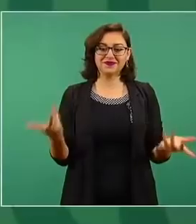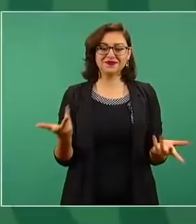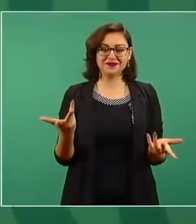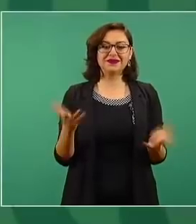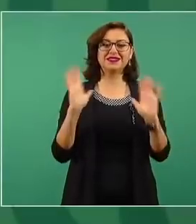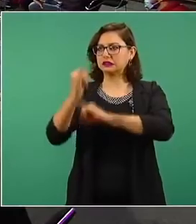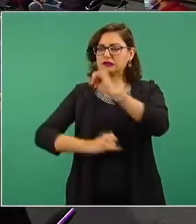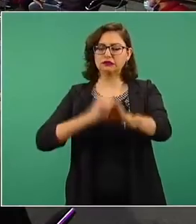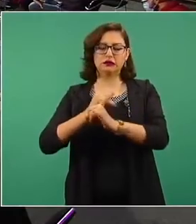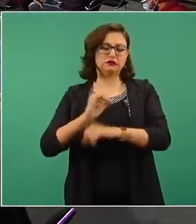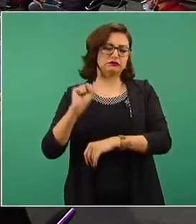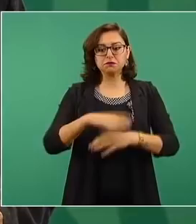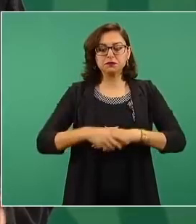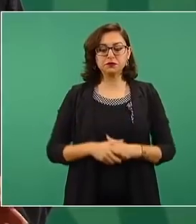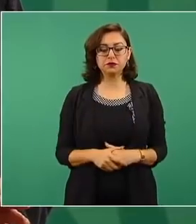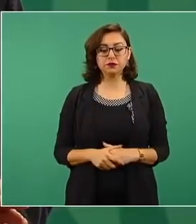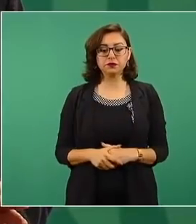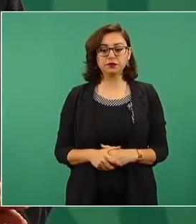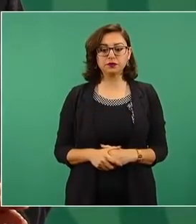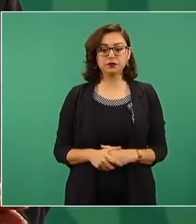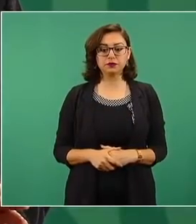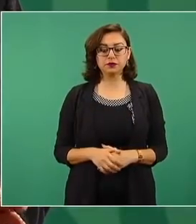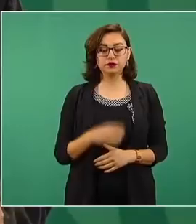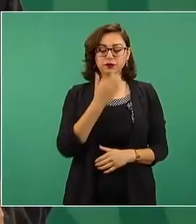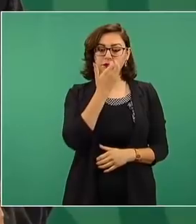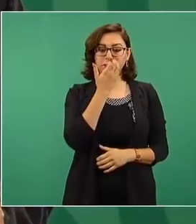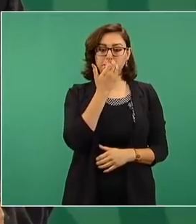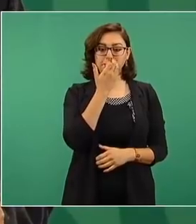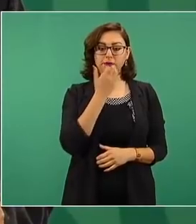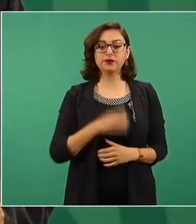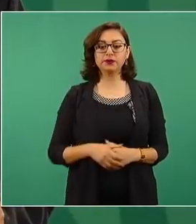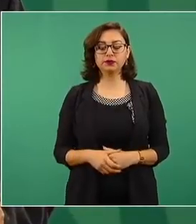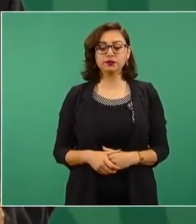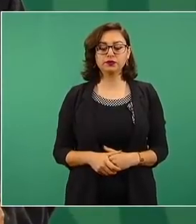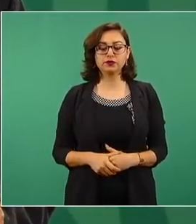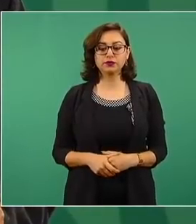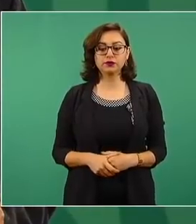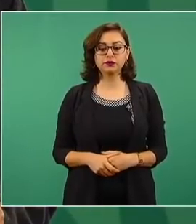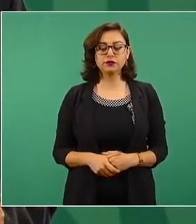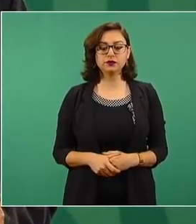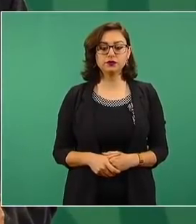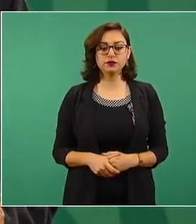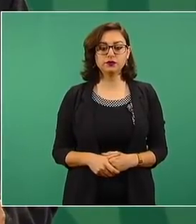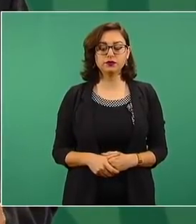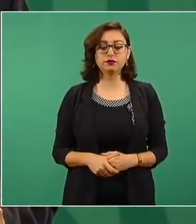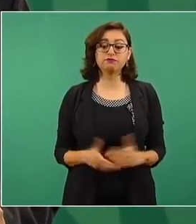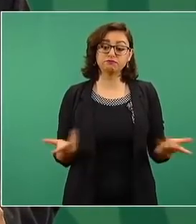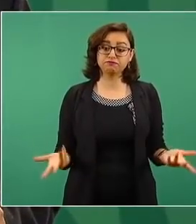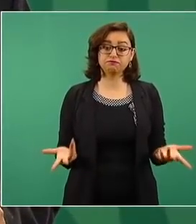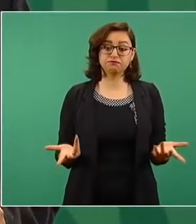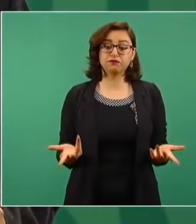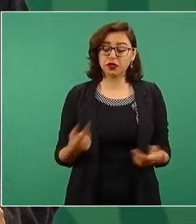vandalizar. Esto yo creo que muestra con claridad